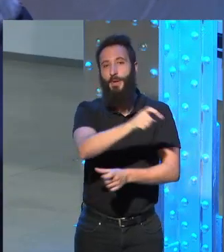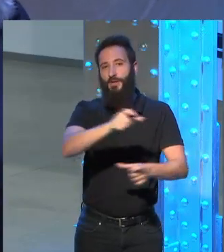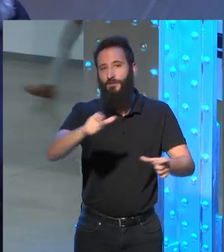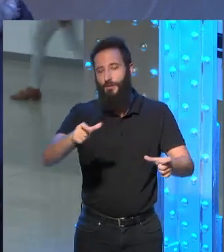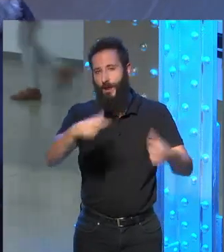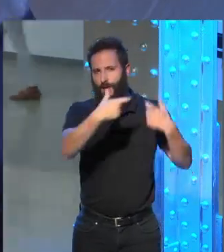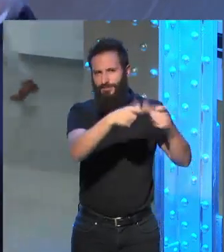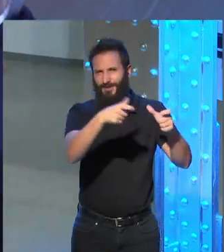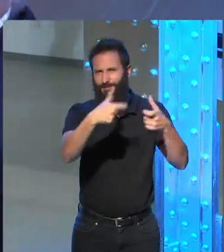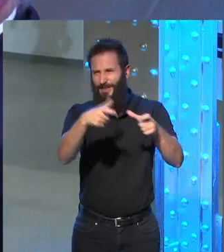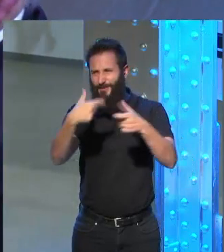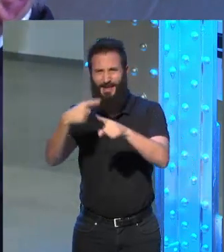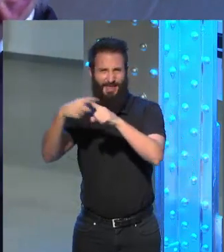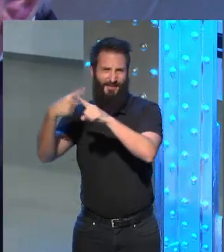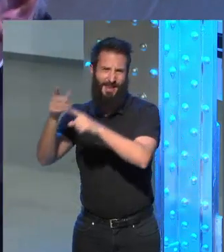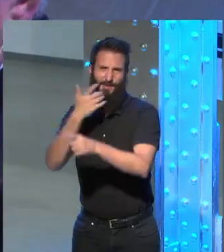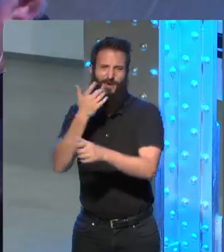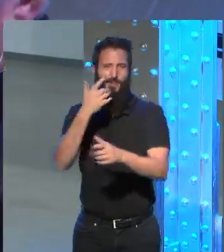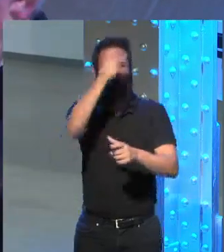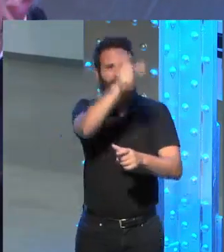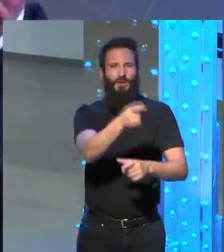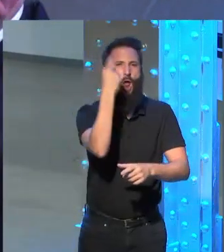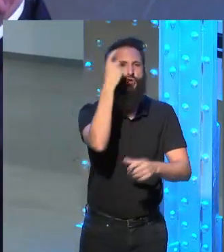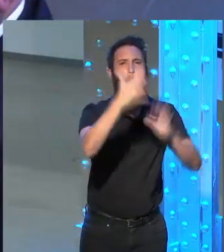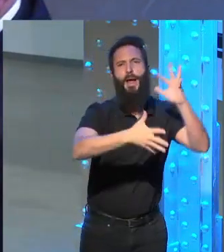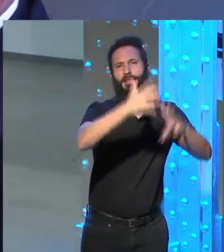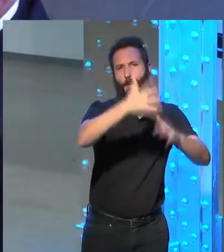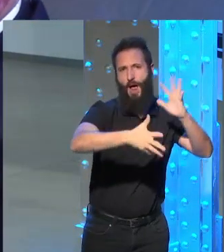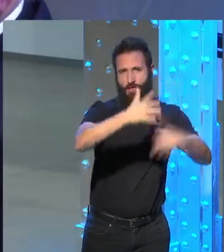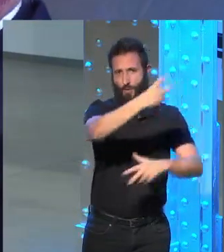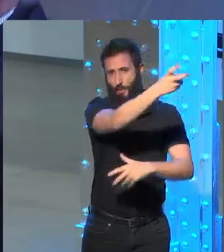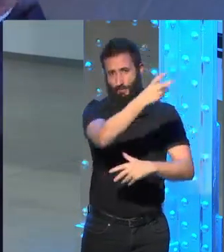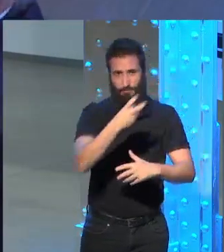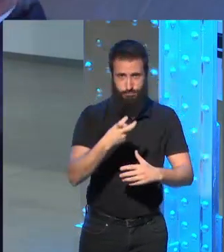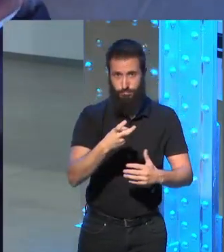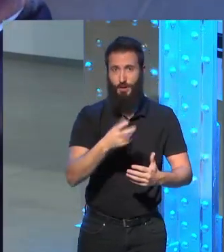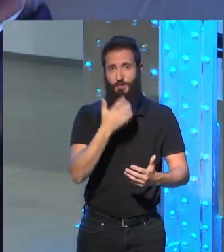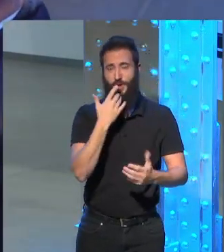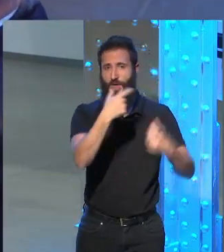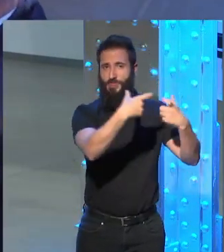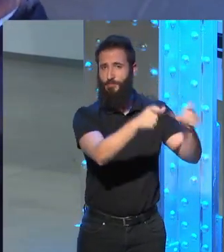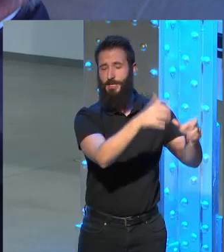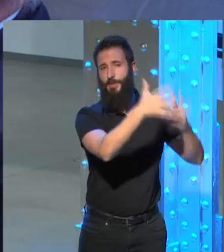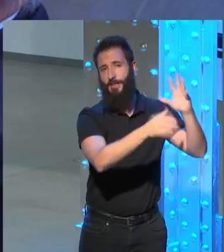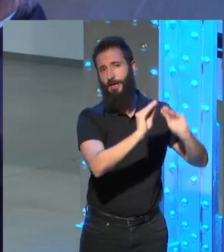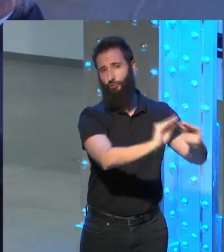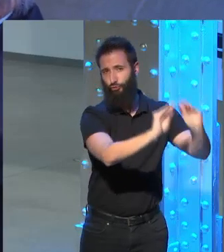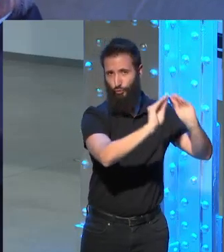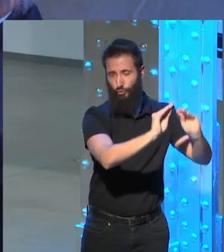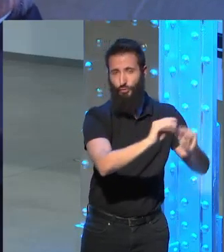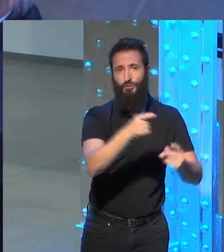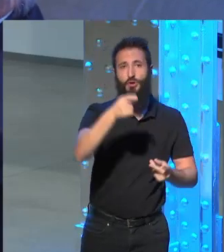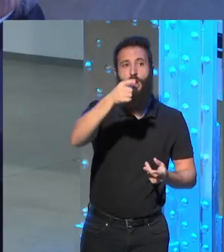disciplinas muy alejadas de la literatura había un matemático por ejemplo había un estudiante que venía de un departamento de matemáticas